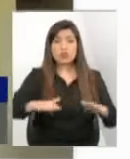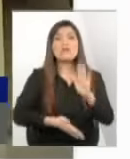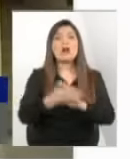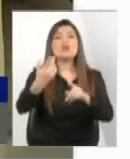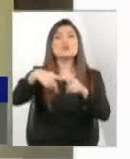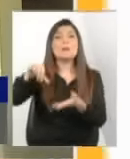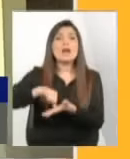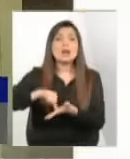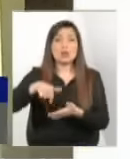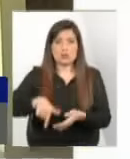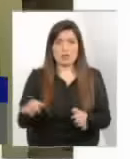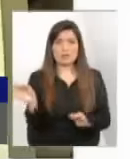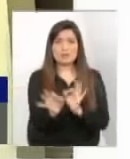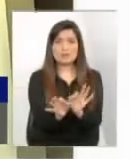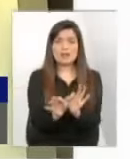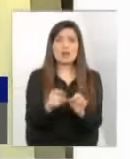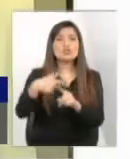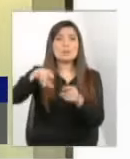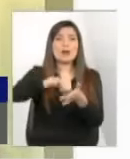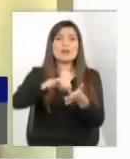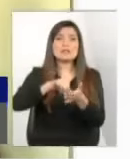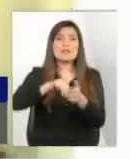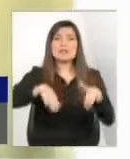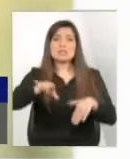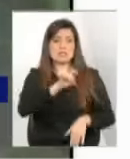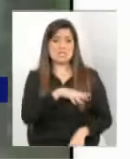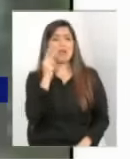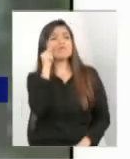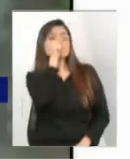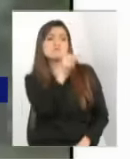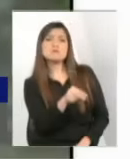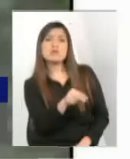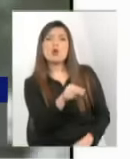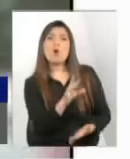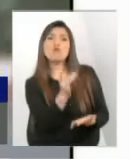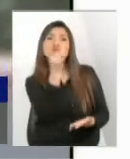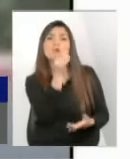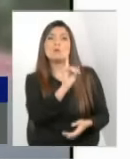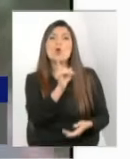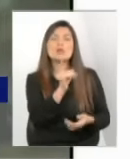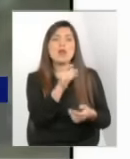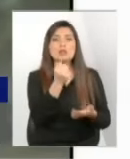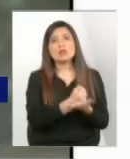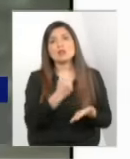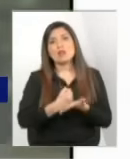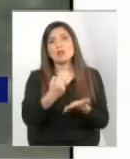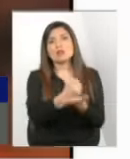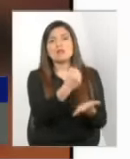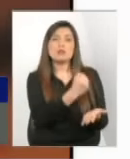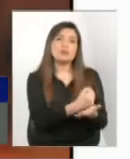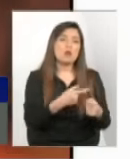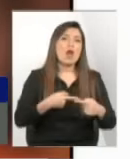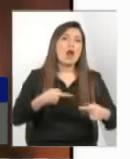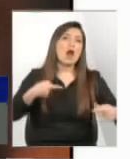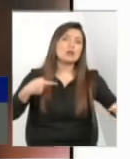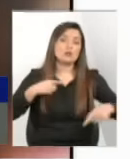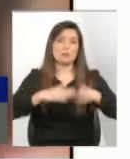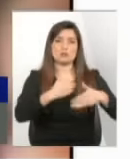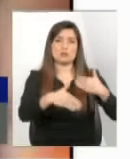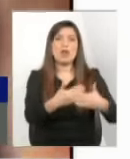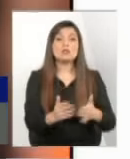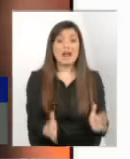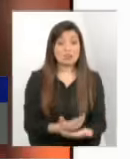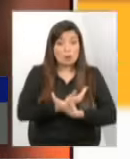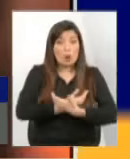decían hoy día en el extranjero tampoco ven a Chile como una opción porque es tan burocrático el proceso entonces la adopción siendo una